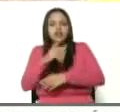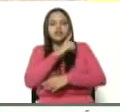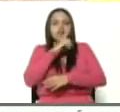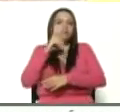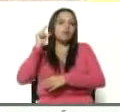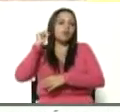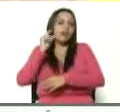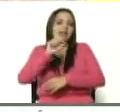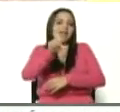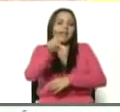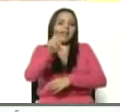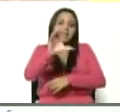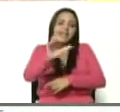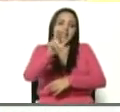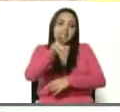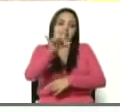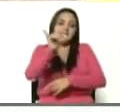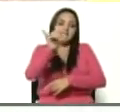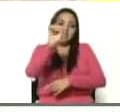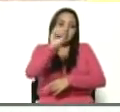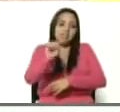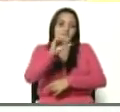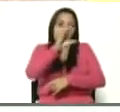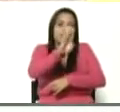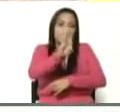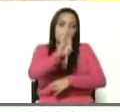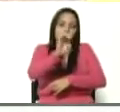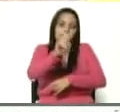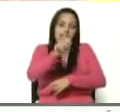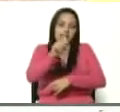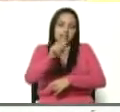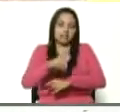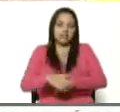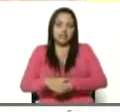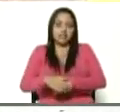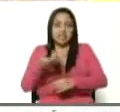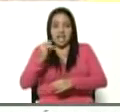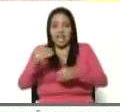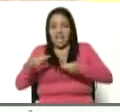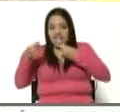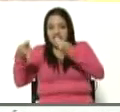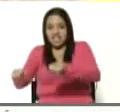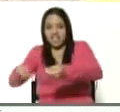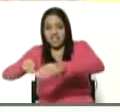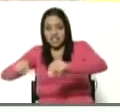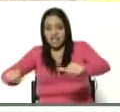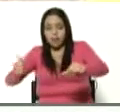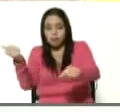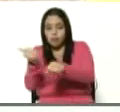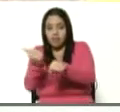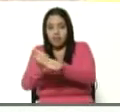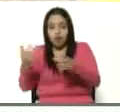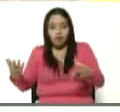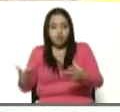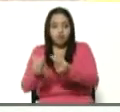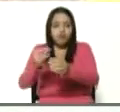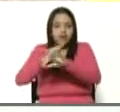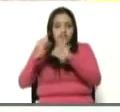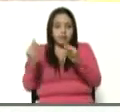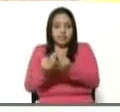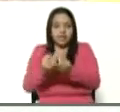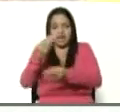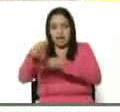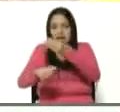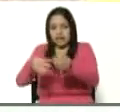Grisbet Rodríguez, a quien le van a entregar su tierrita para su familia, para su producción,